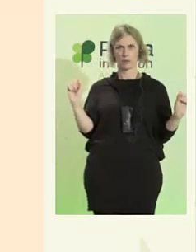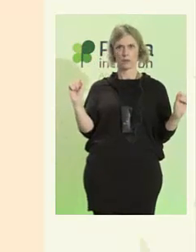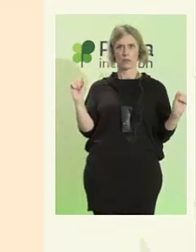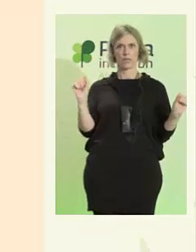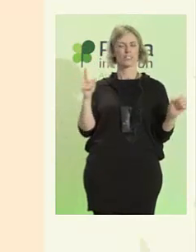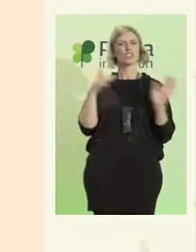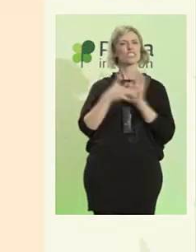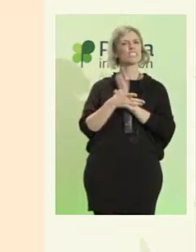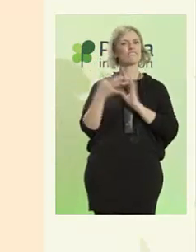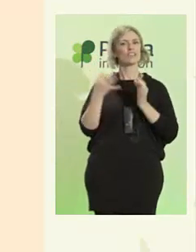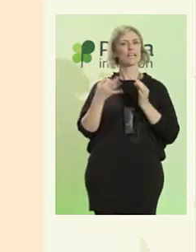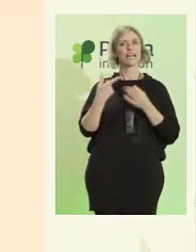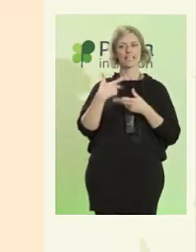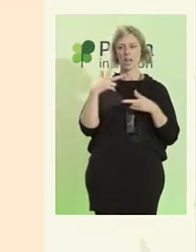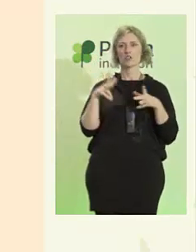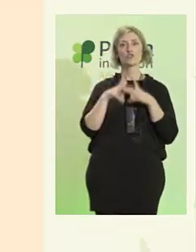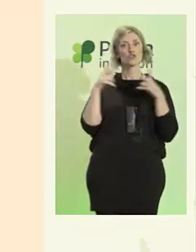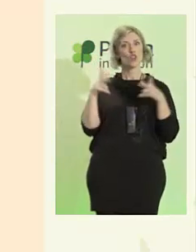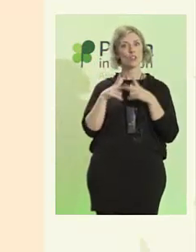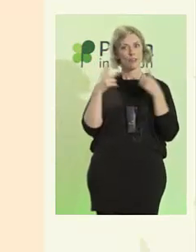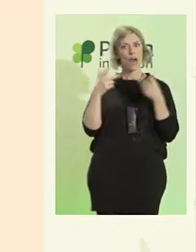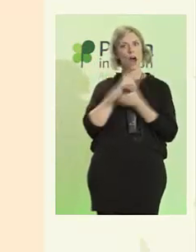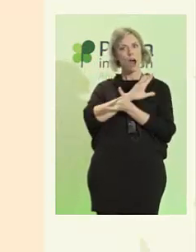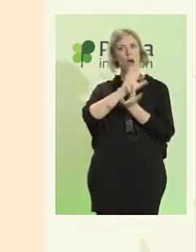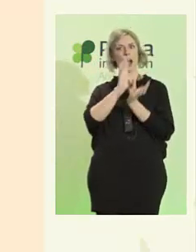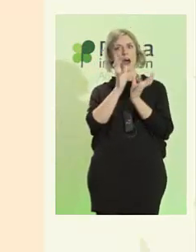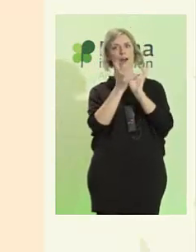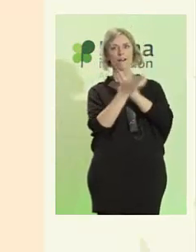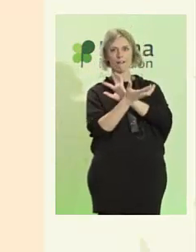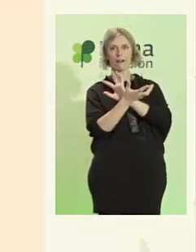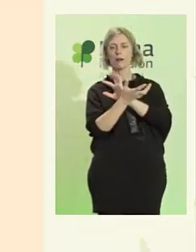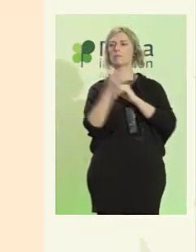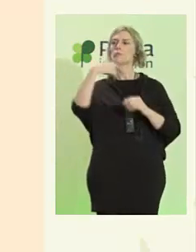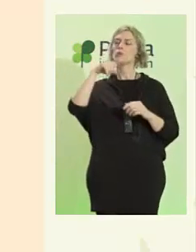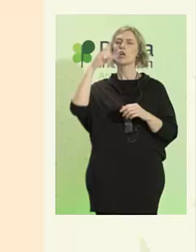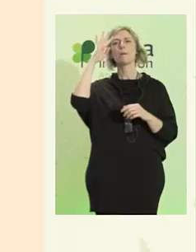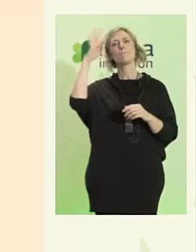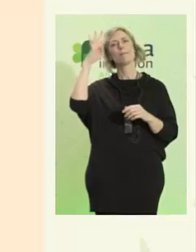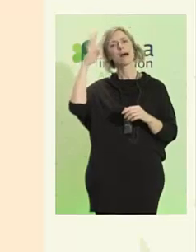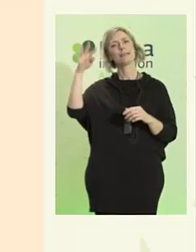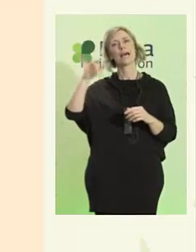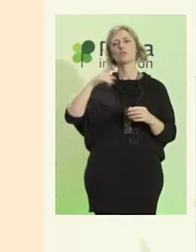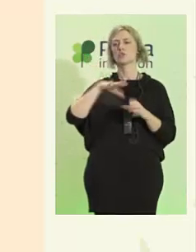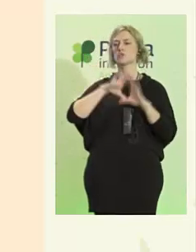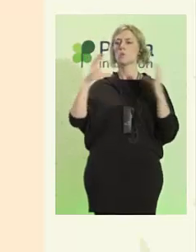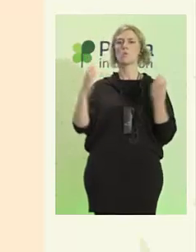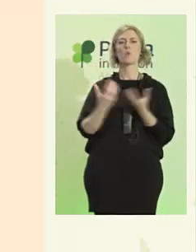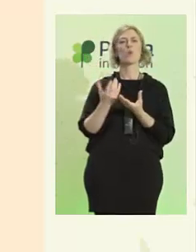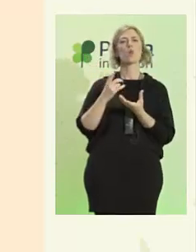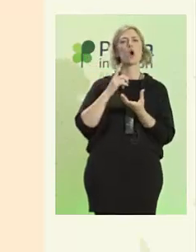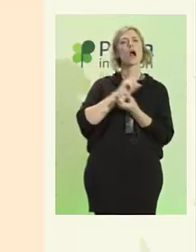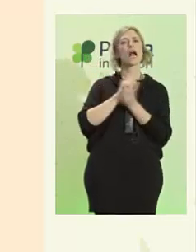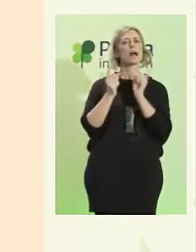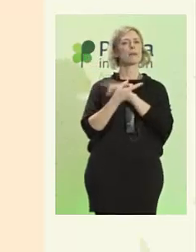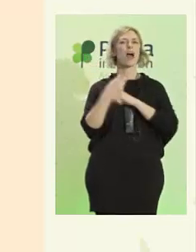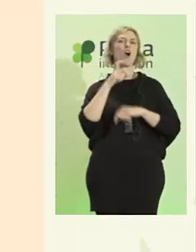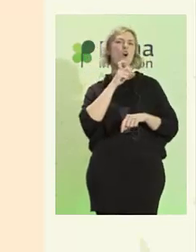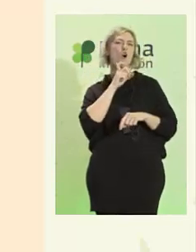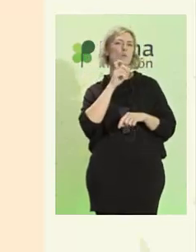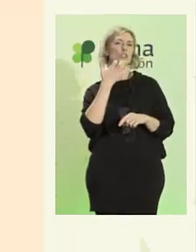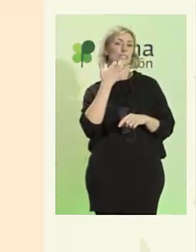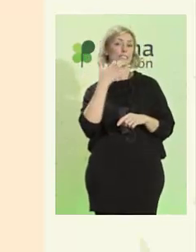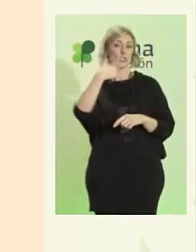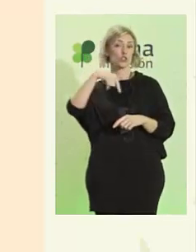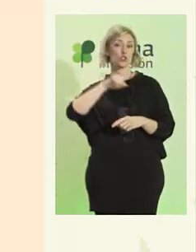Imaginaos cómo podríamos cambiar el mundo si trabajáramos juntos. voy a concluir